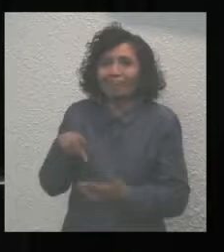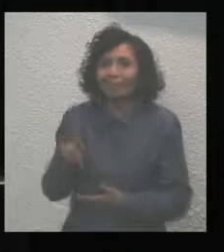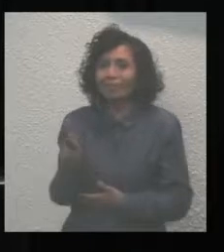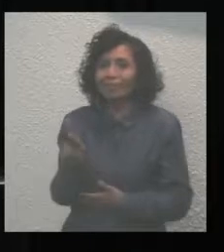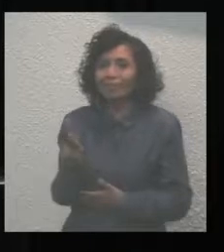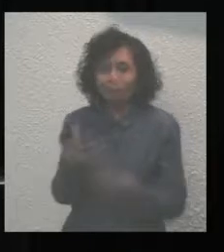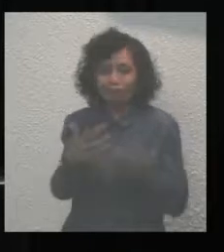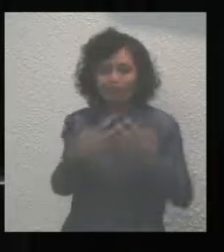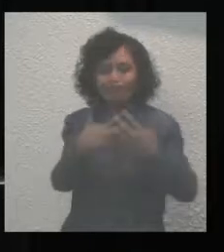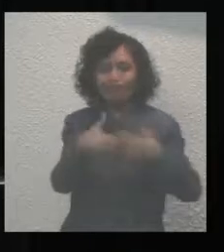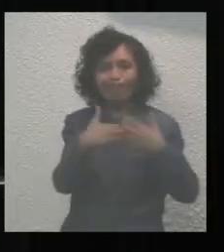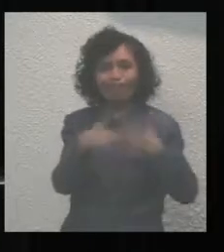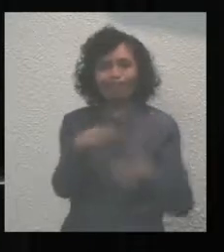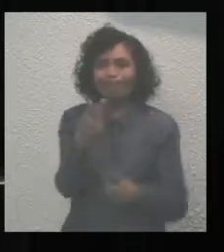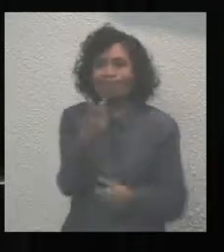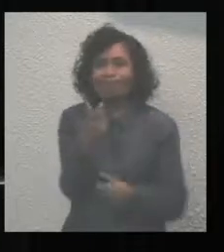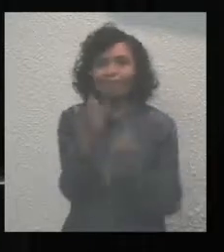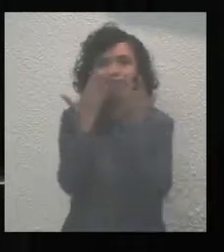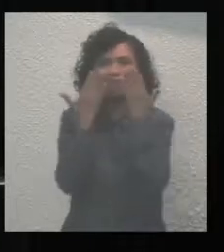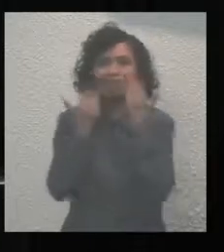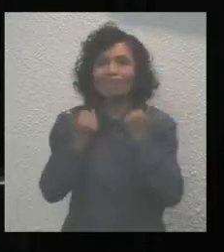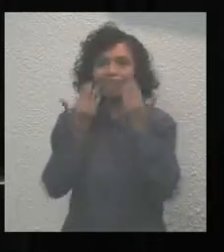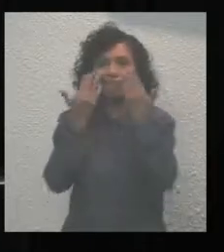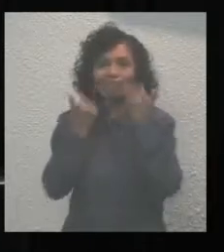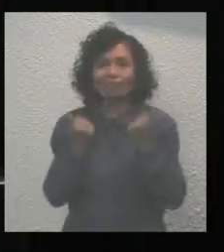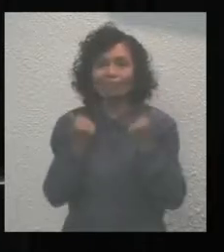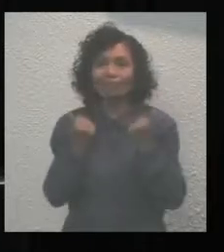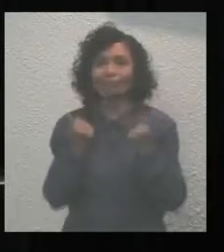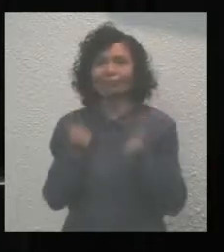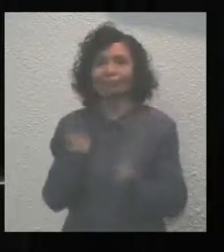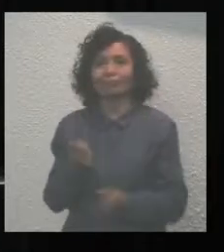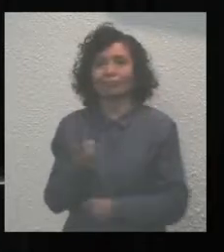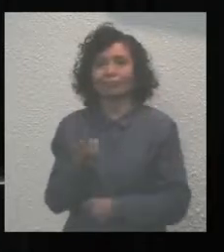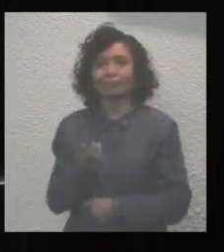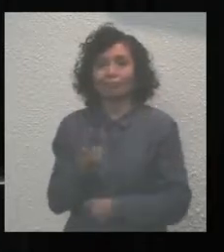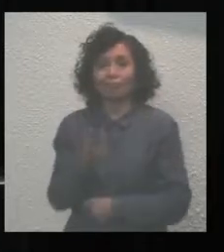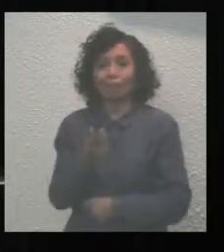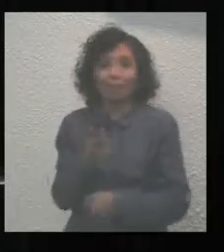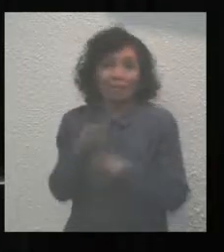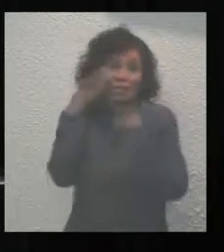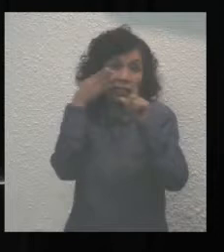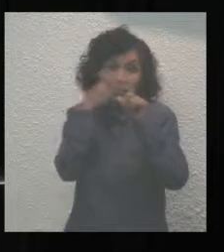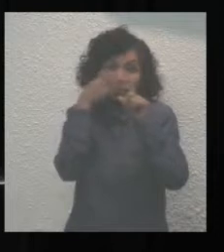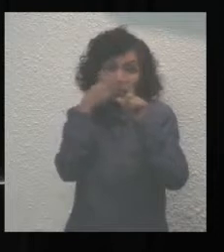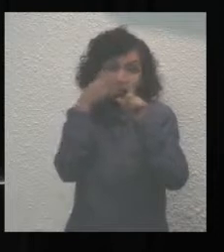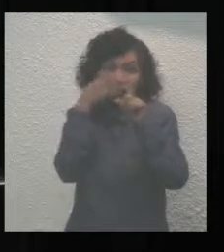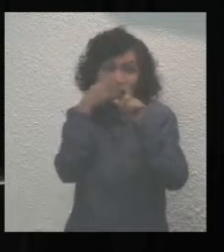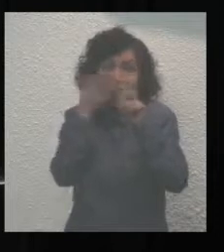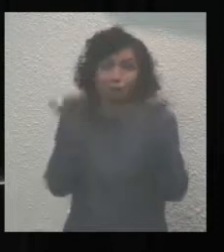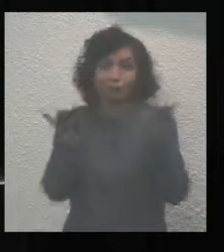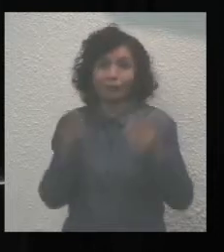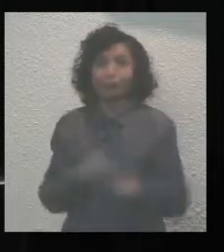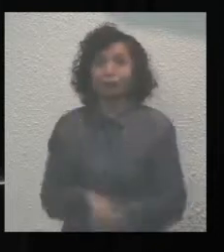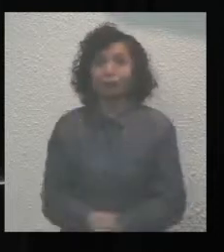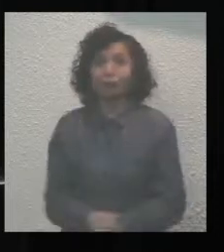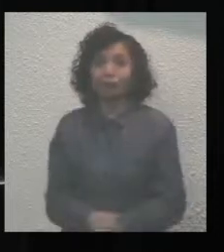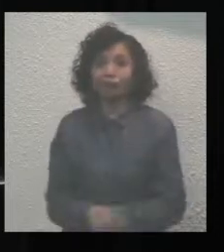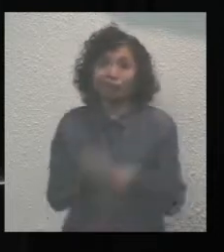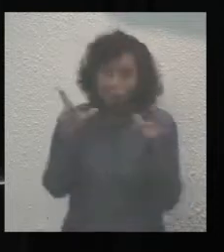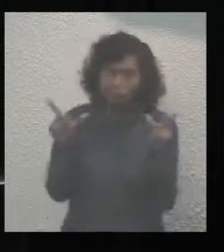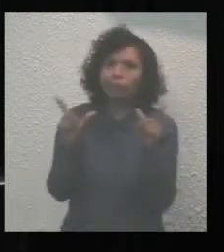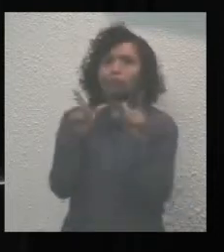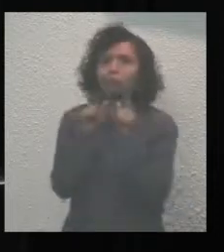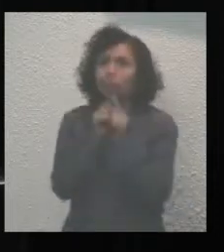y las estrategias de fortalecimiento sin ser considerado entre las prioridades de desarrollo. En conclusión,